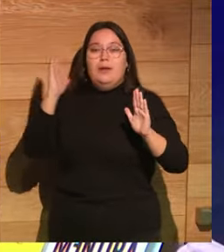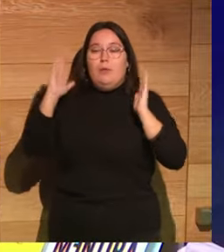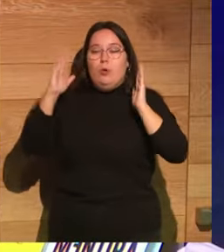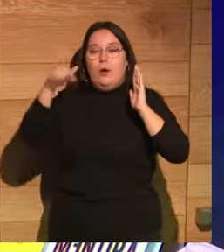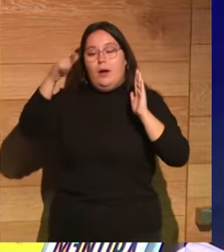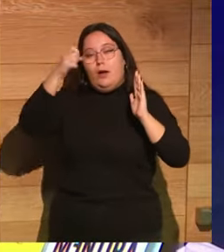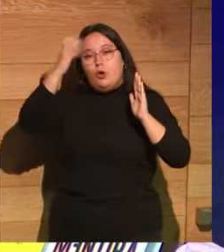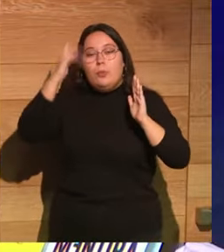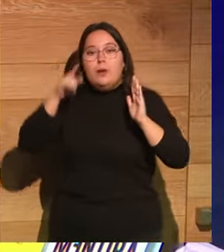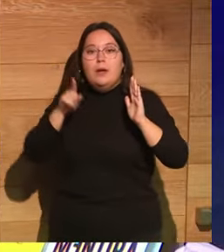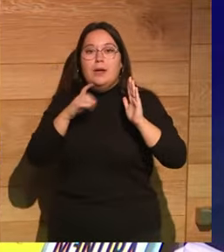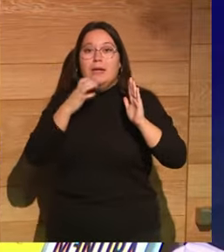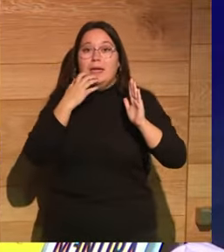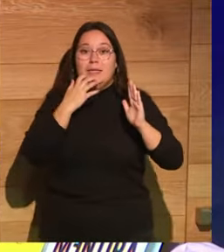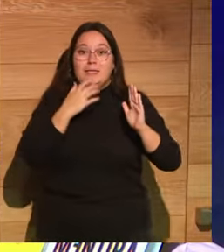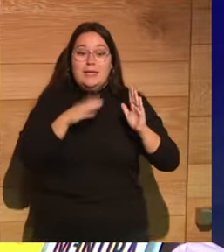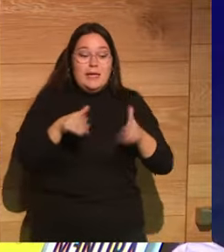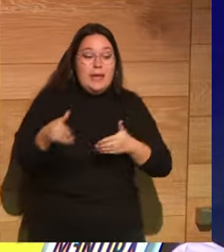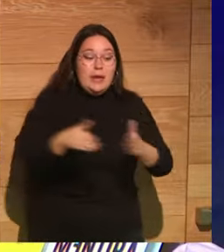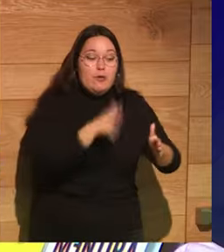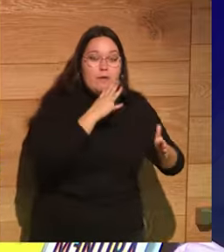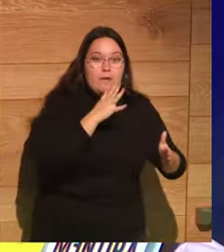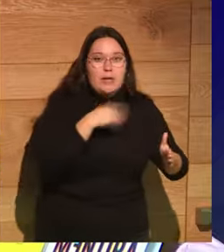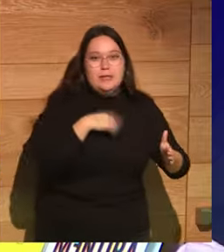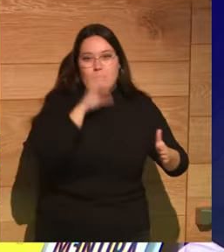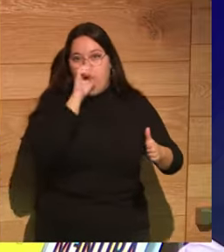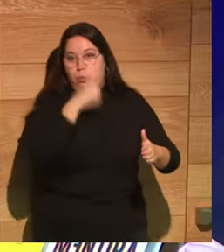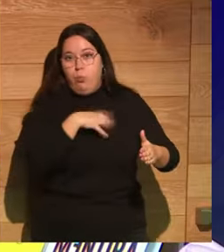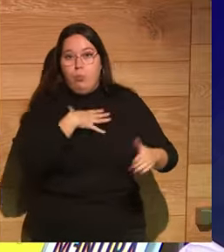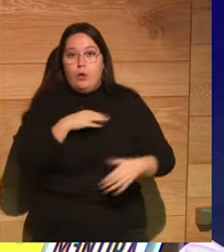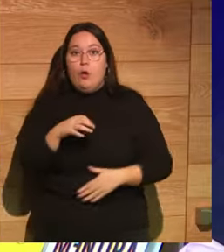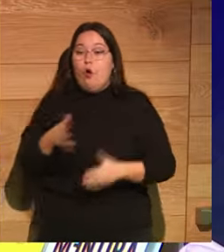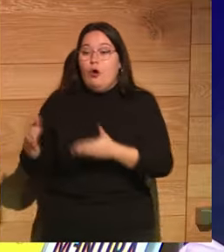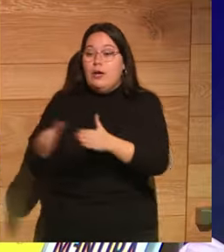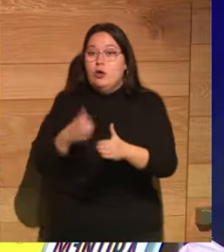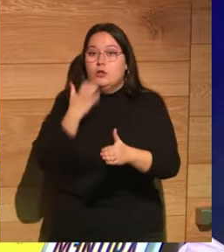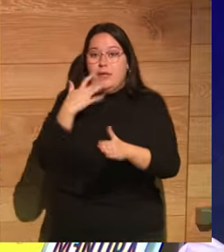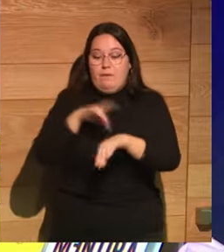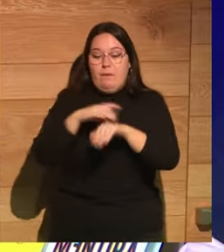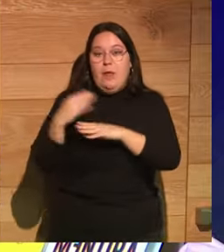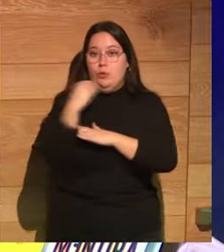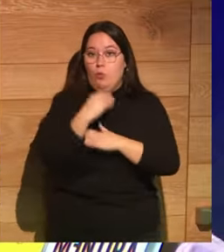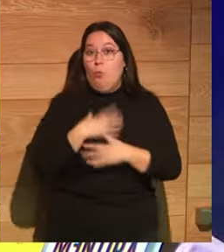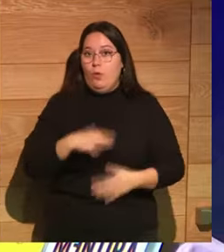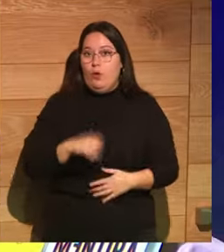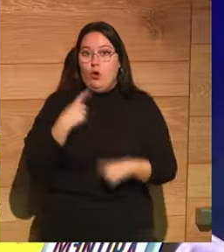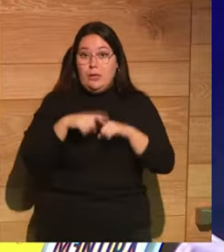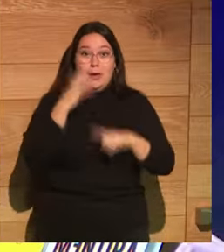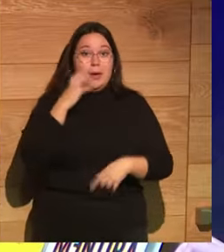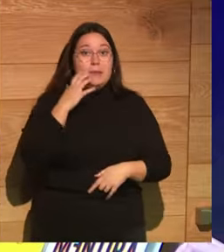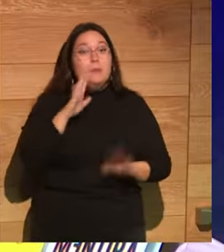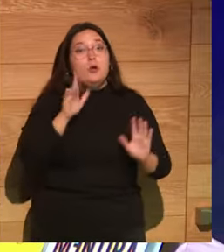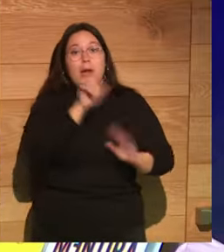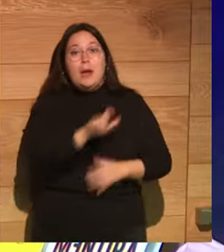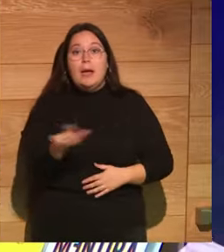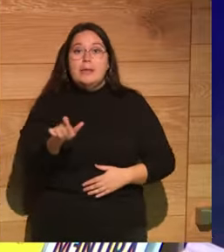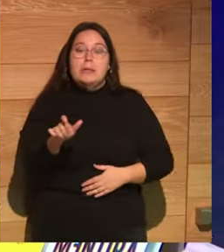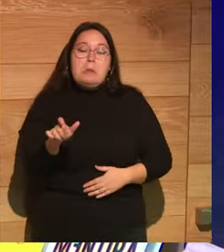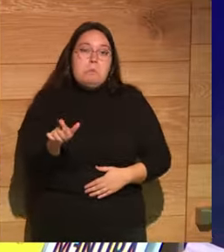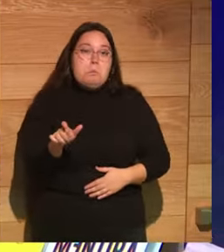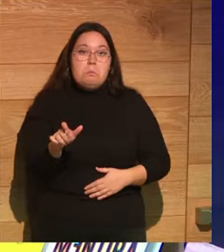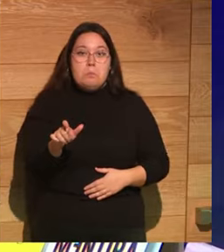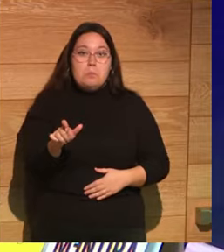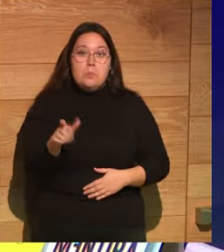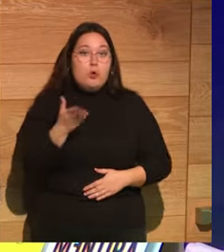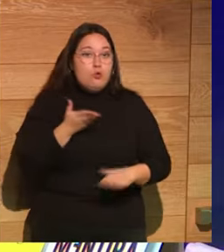de ríos que si los bebes te emborrachas ríos que te curan las enfermedades y bebes sus aguas cosas rarísimas pero como la gente a lo mejor no